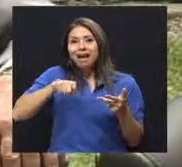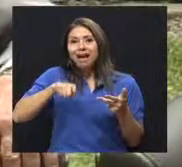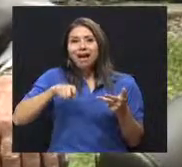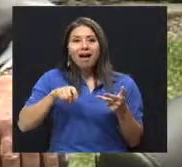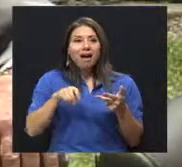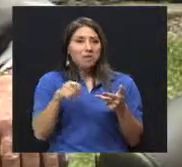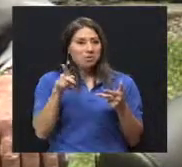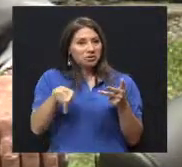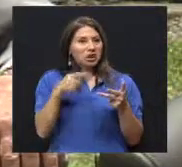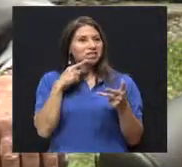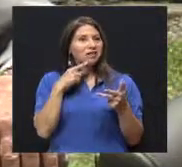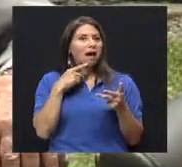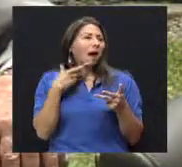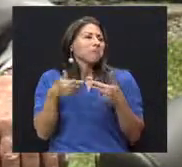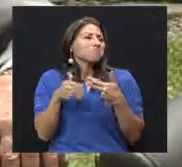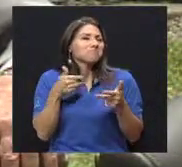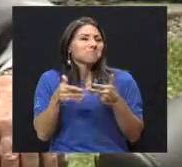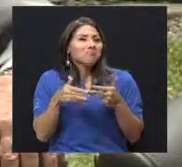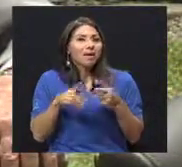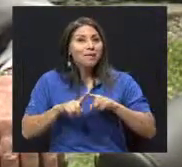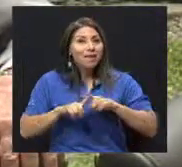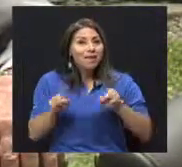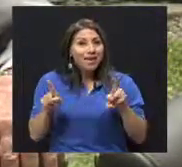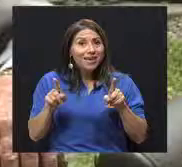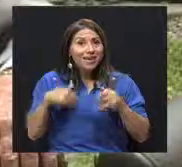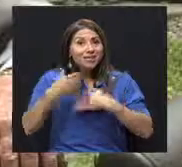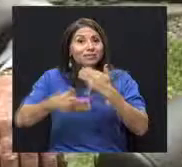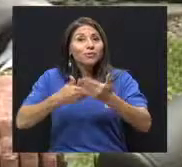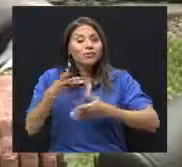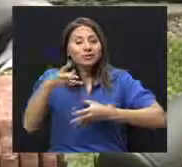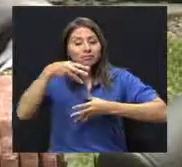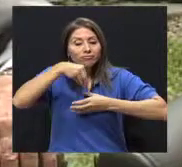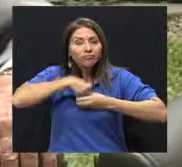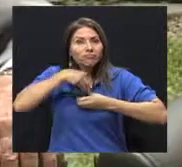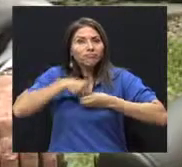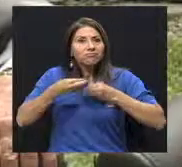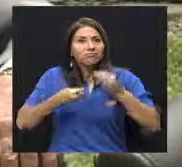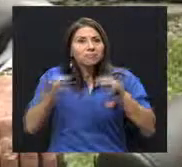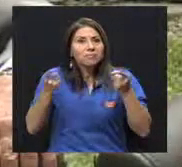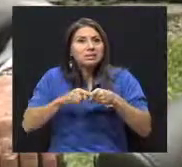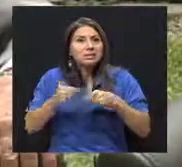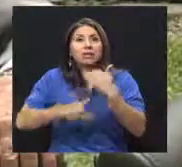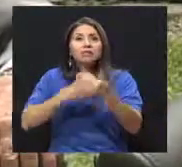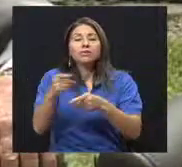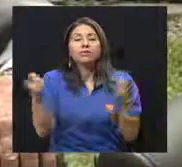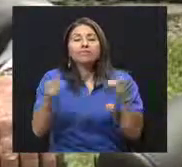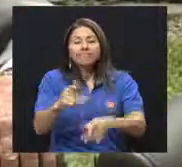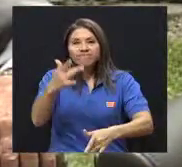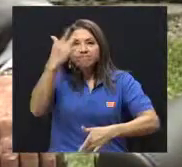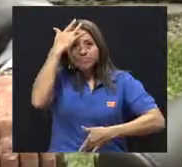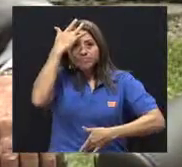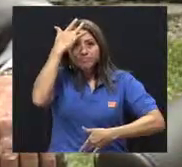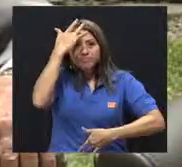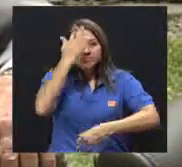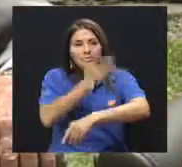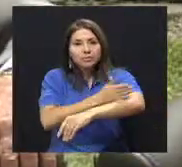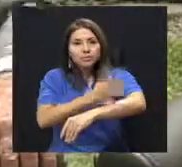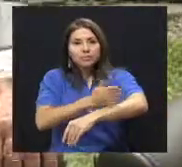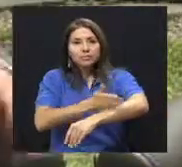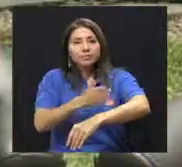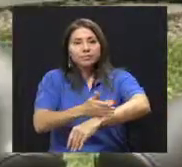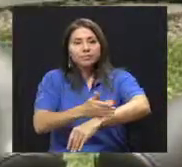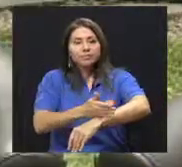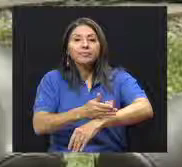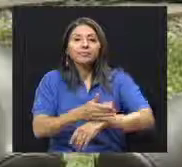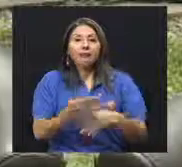no da síntomas más de eso, pero carcome. Y cuando se dan cuenta, están muy graves. Ahora,